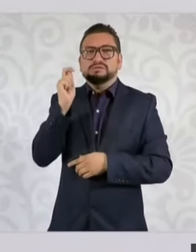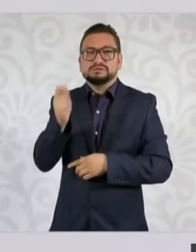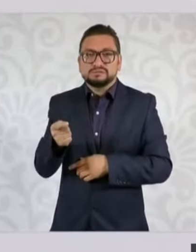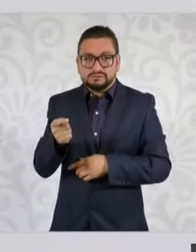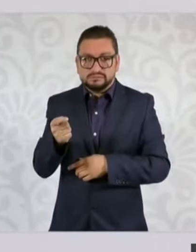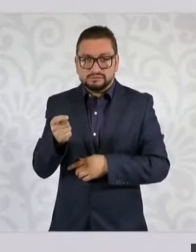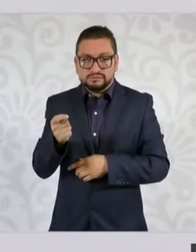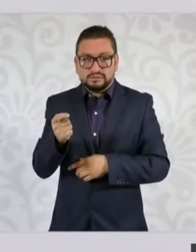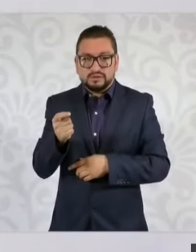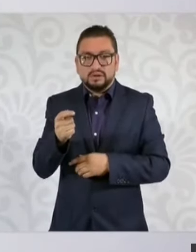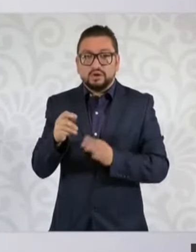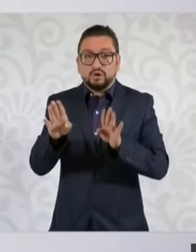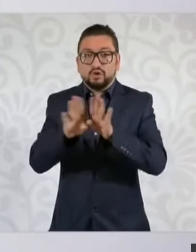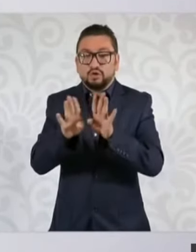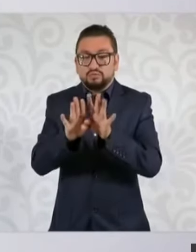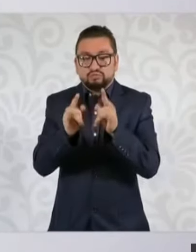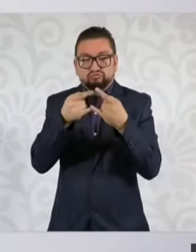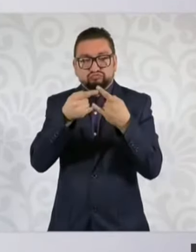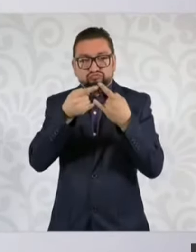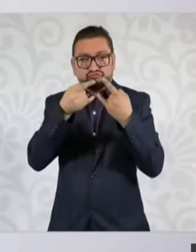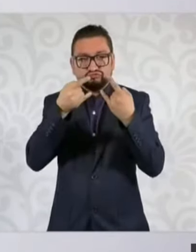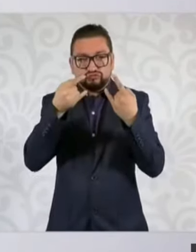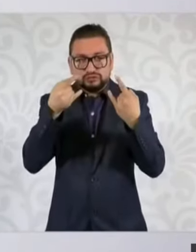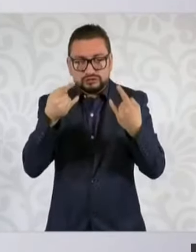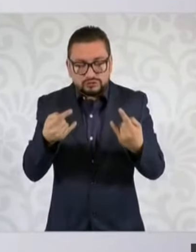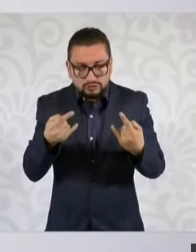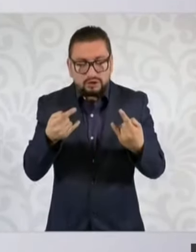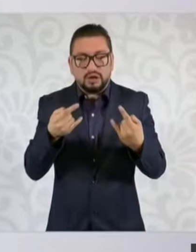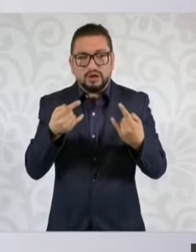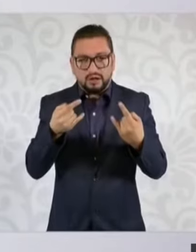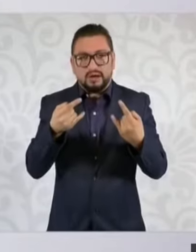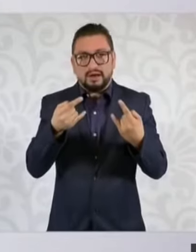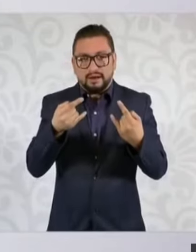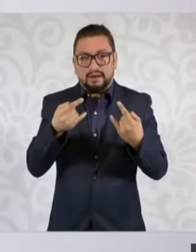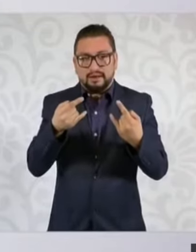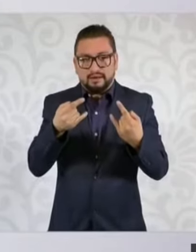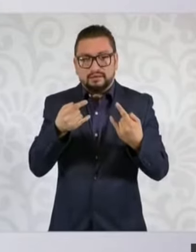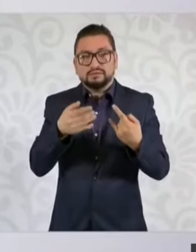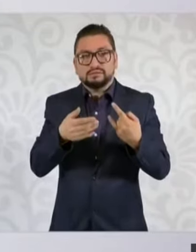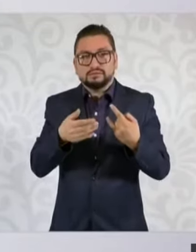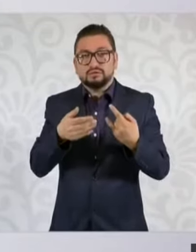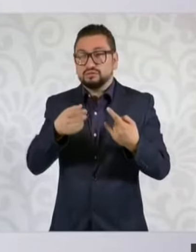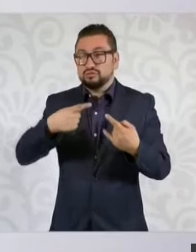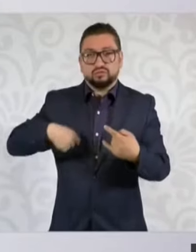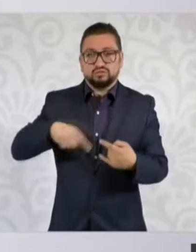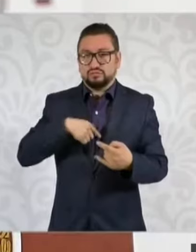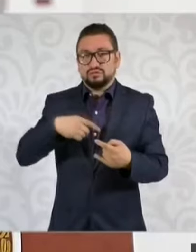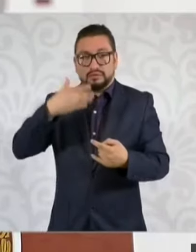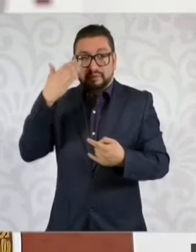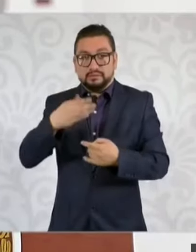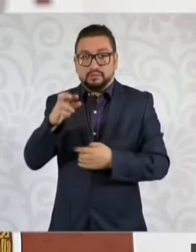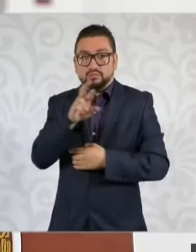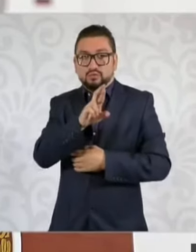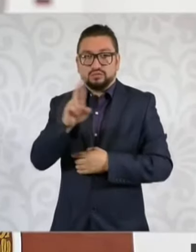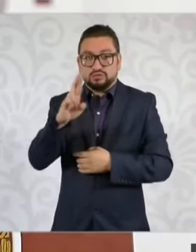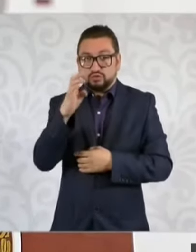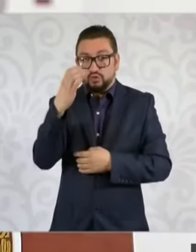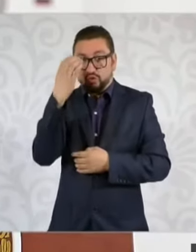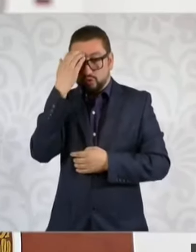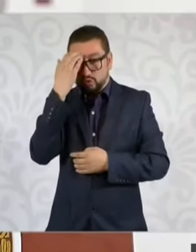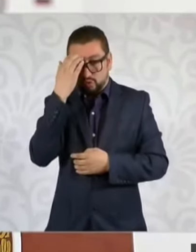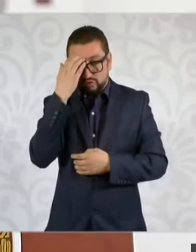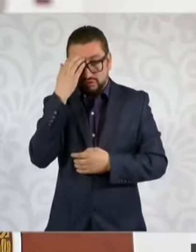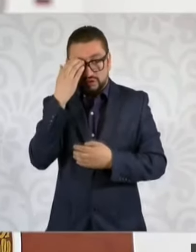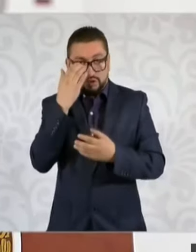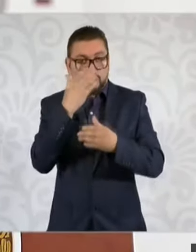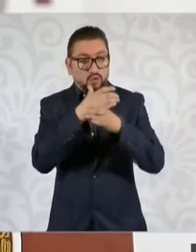Reconstruir el pasado a partir de un reconocimiento de que hubo